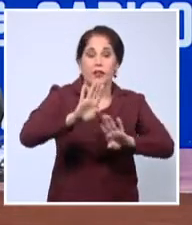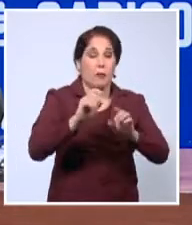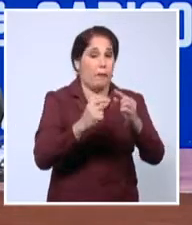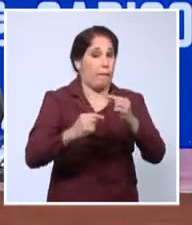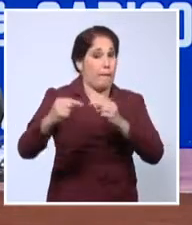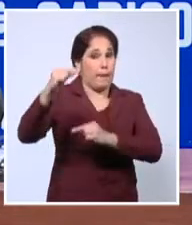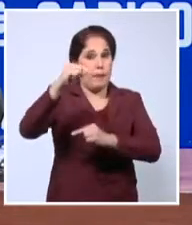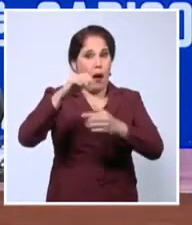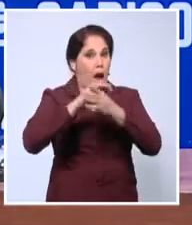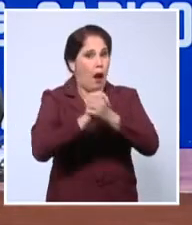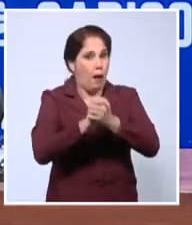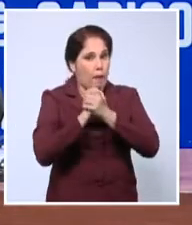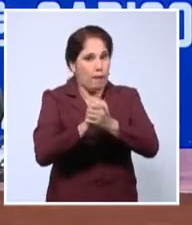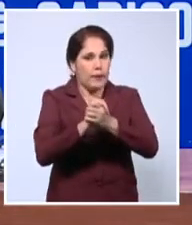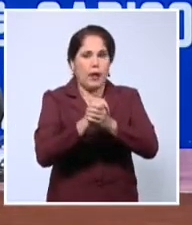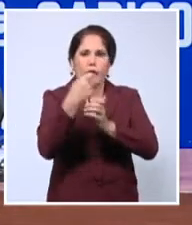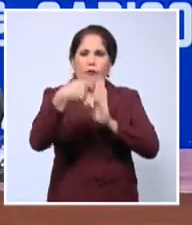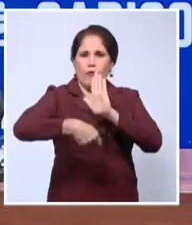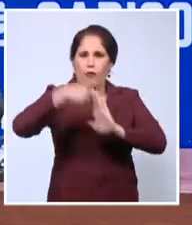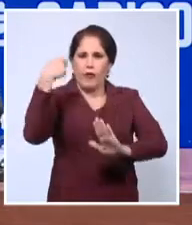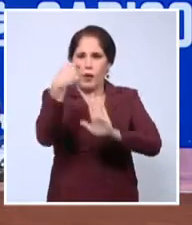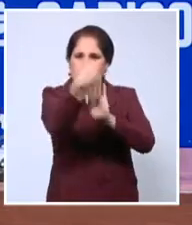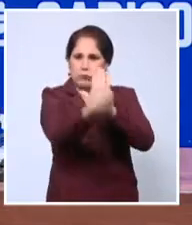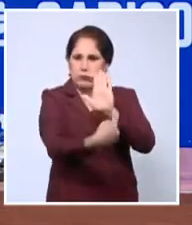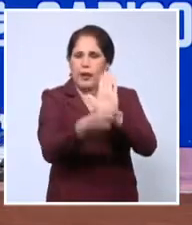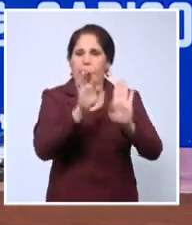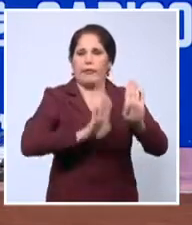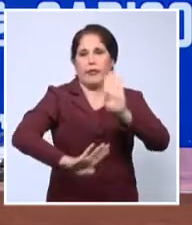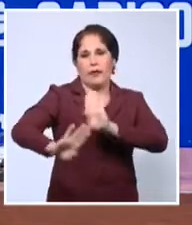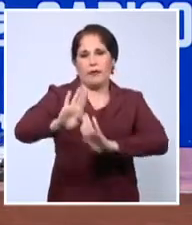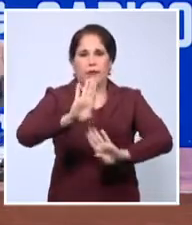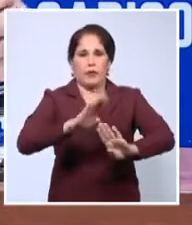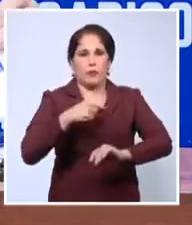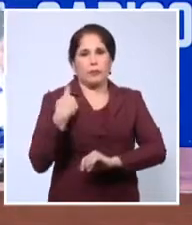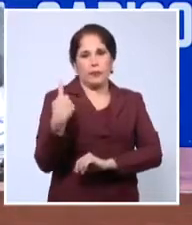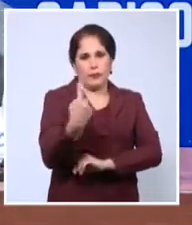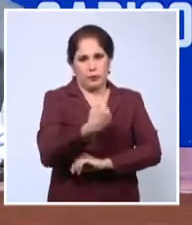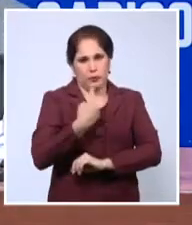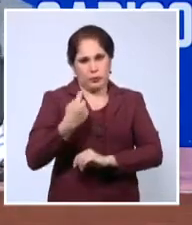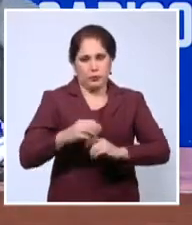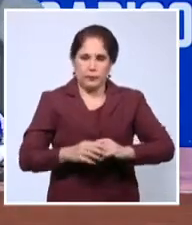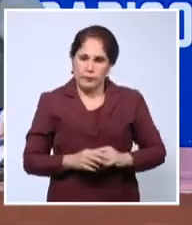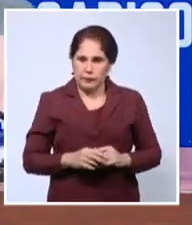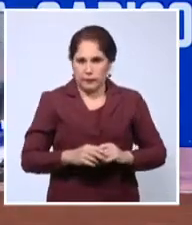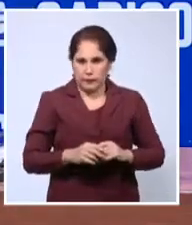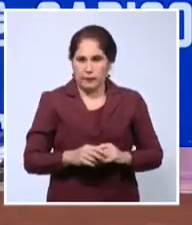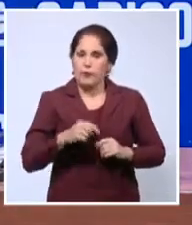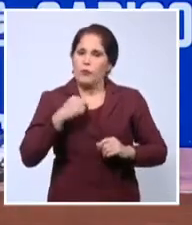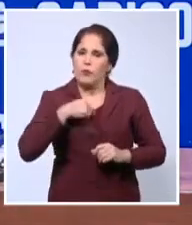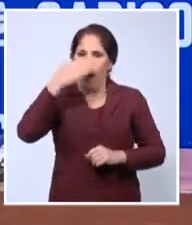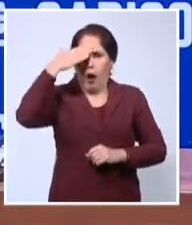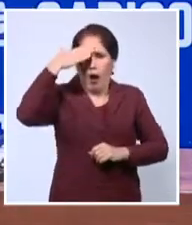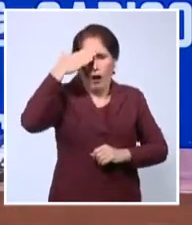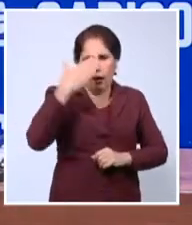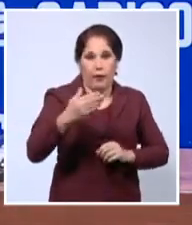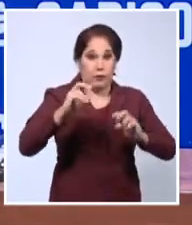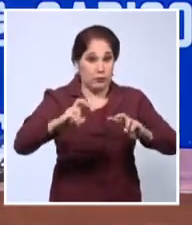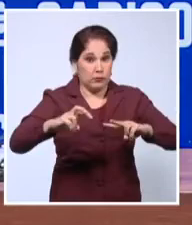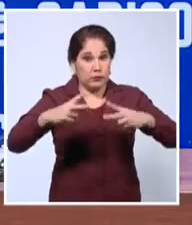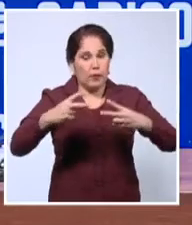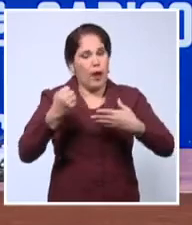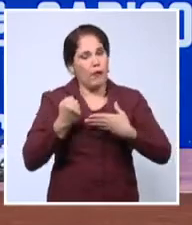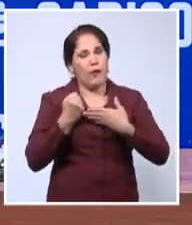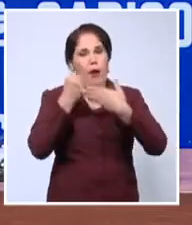nuestra amistad, permanece firmemente defendida por todos nosotros. Agradezco una vez más la